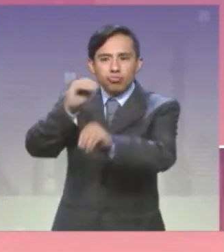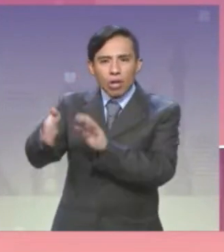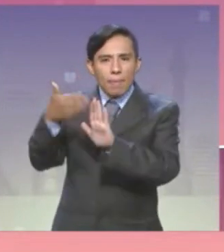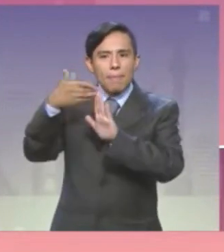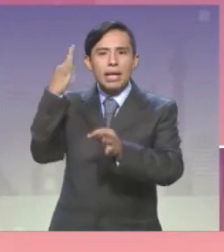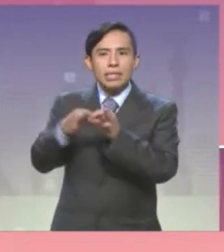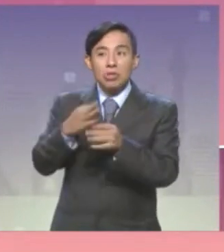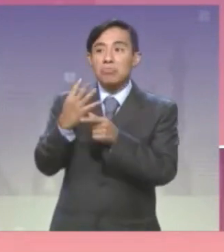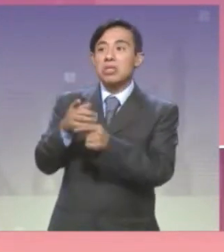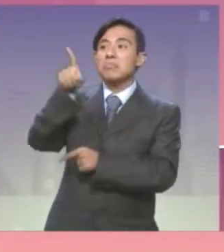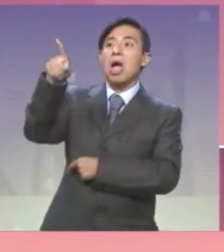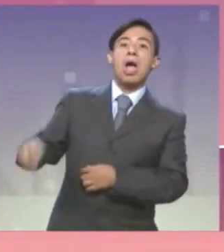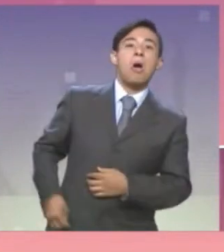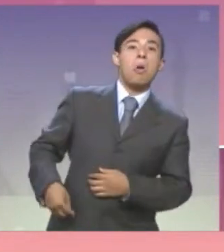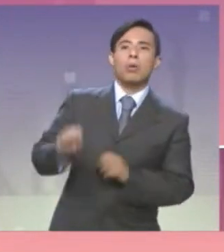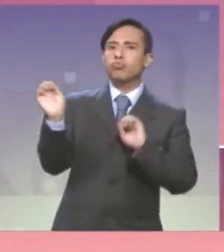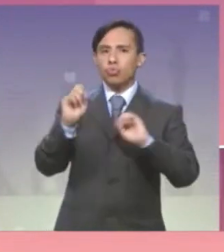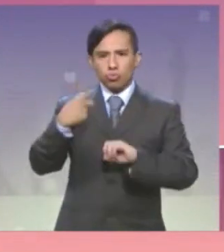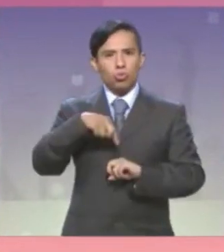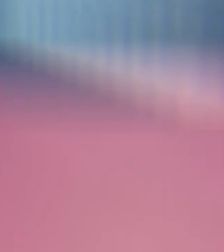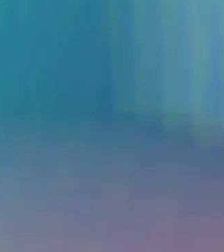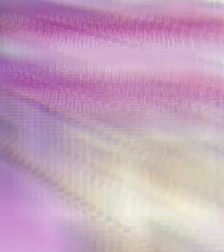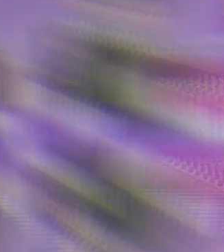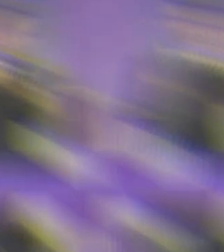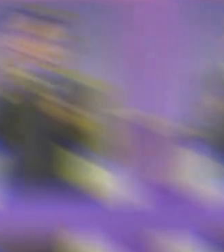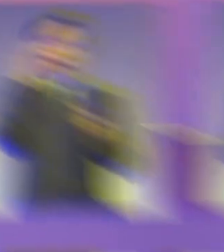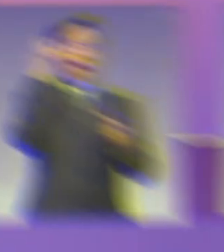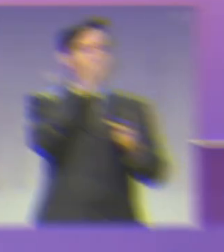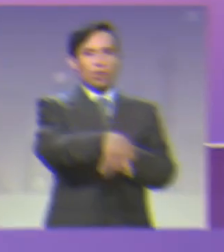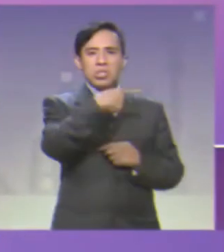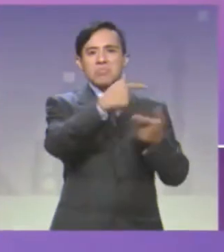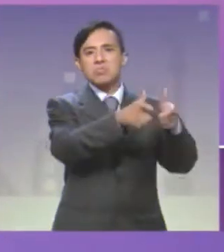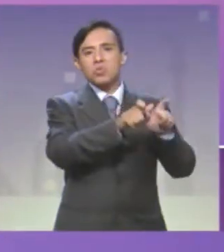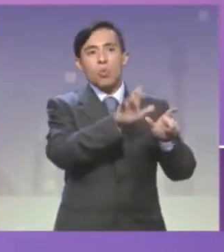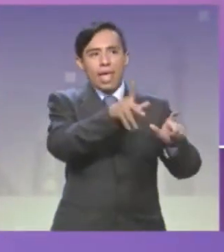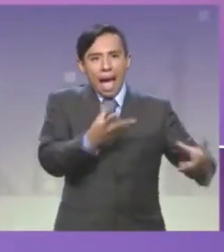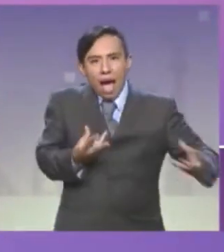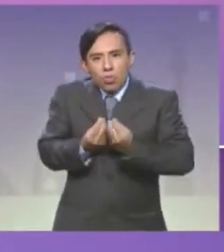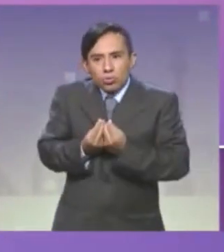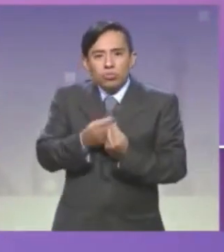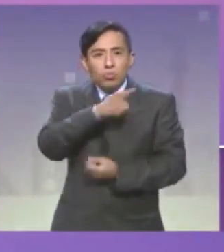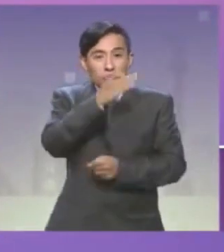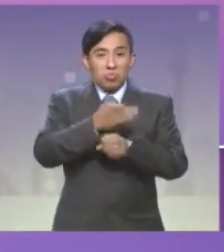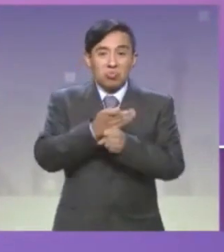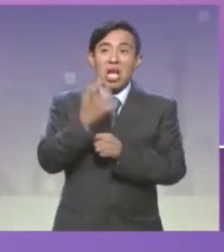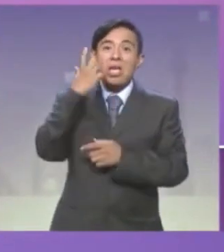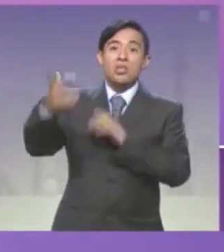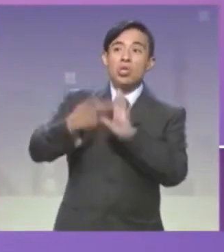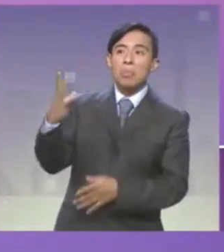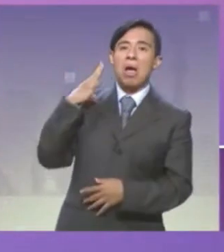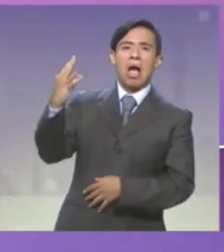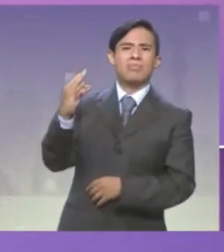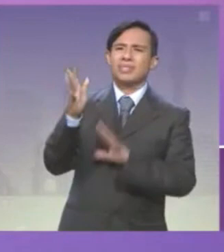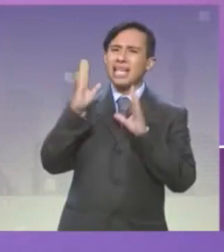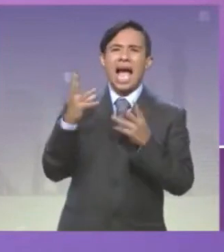administraciones. Nuestro trabajo va a ser cumplido. Gracias. Es una vergüenza que estén pidiendo el voto. Han hecho mucho daño.